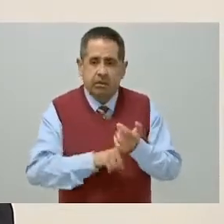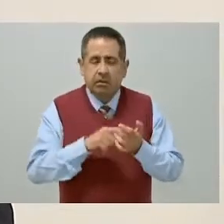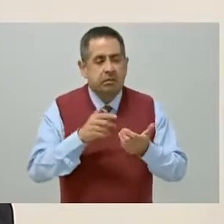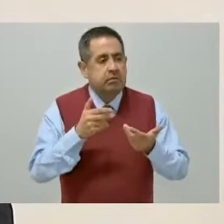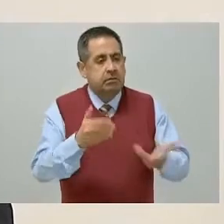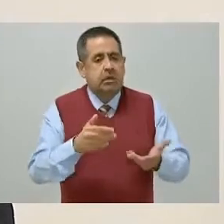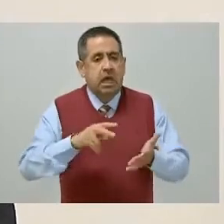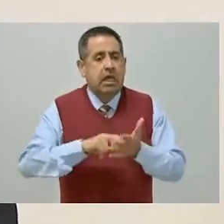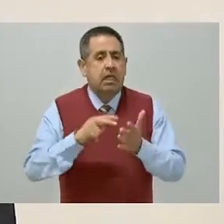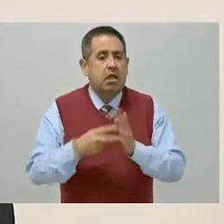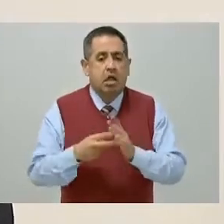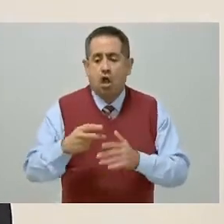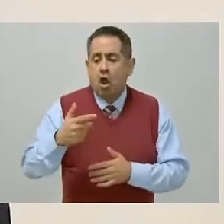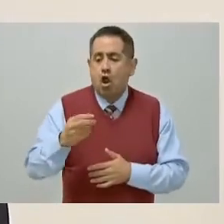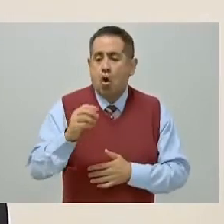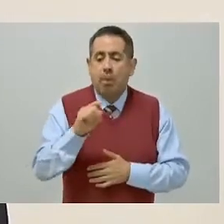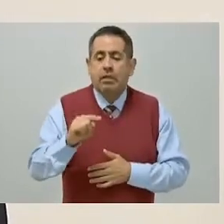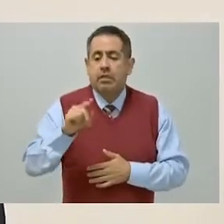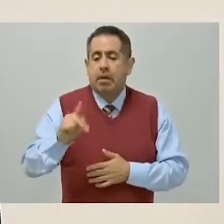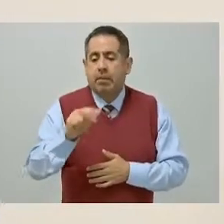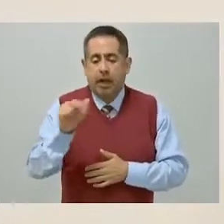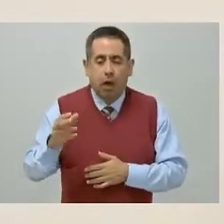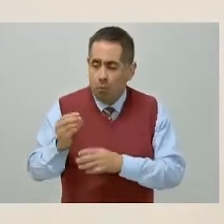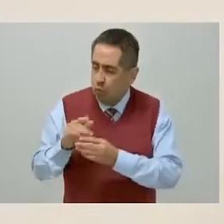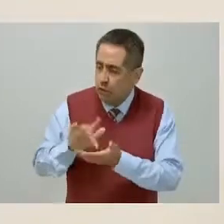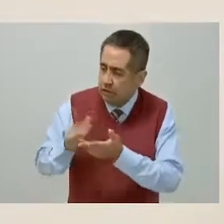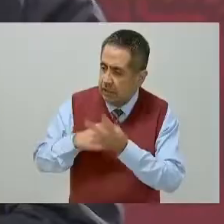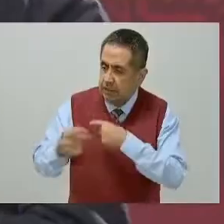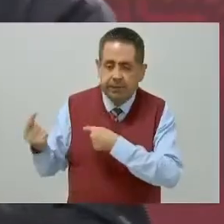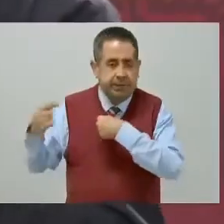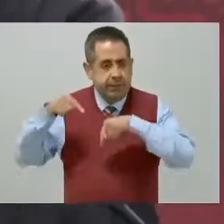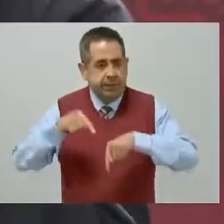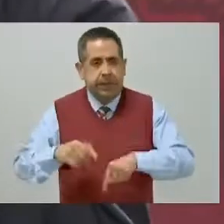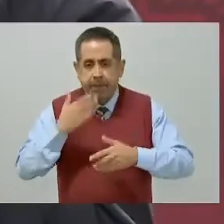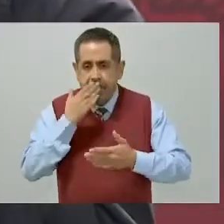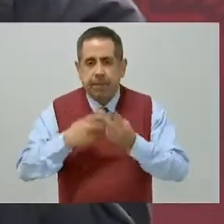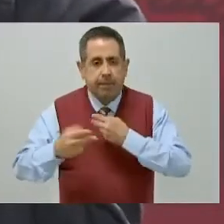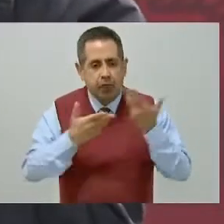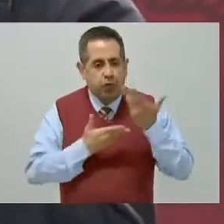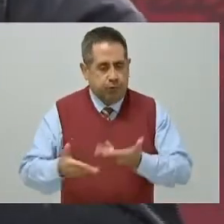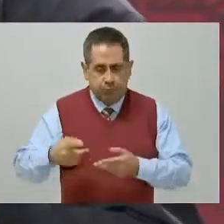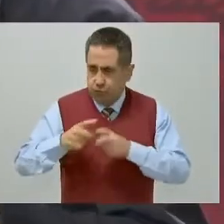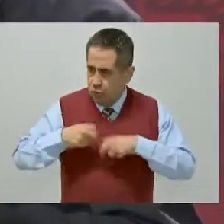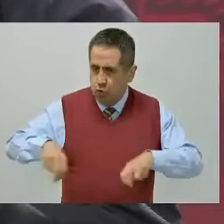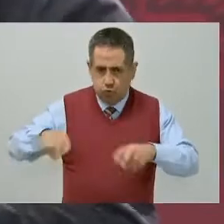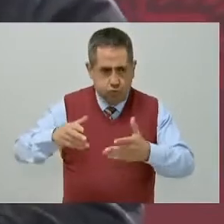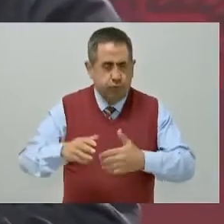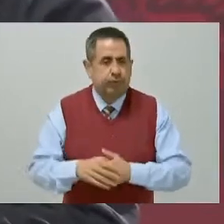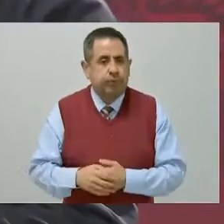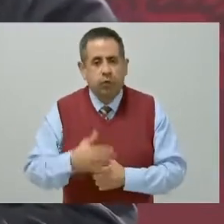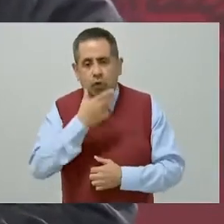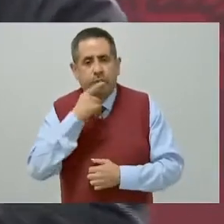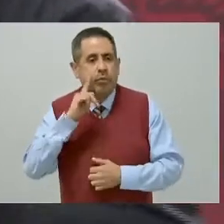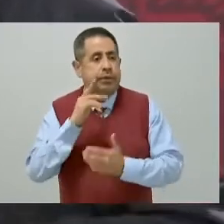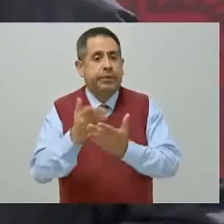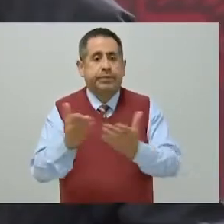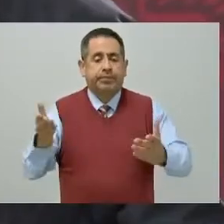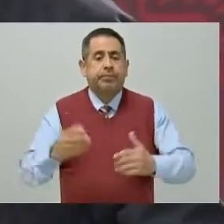Ingeniero Gómez Parra. Muchas gracias por su presencia y bienvenido también. Señoras y señores,